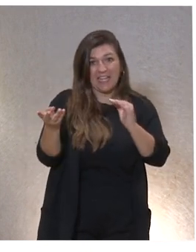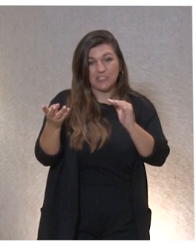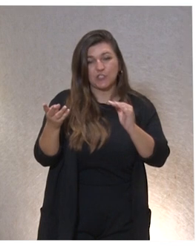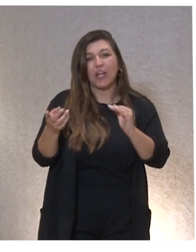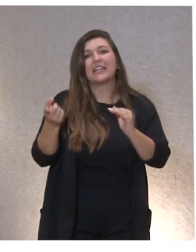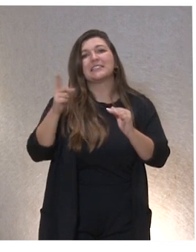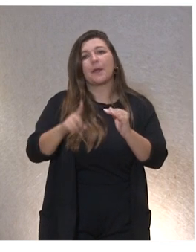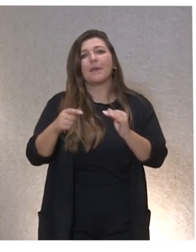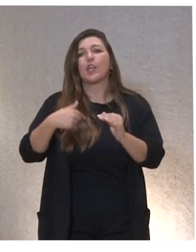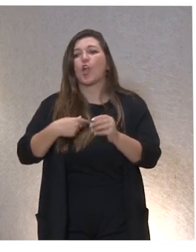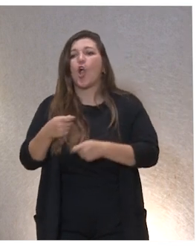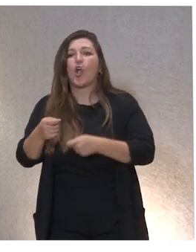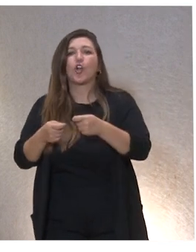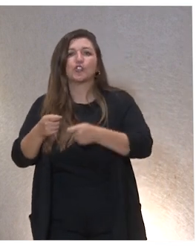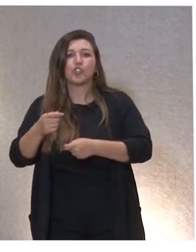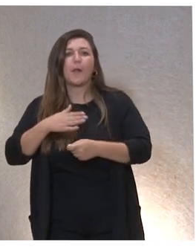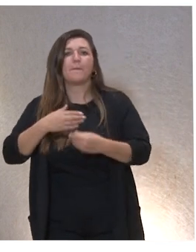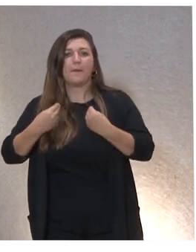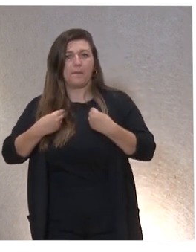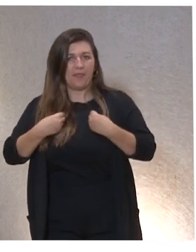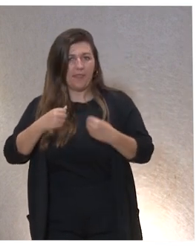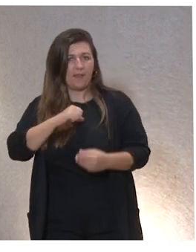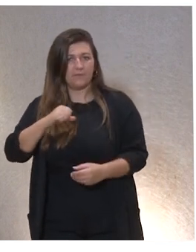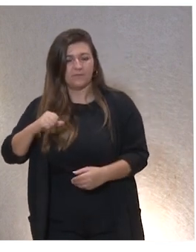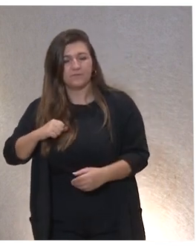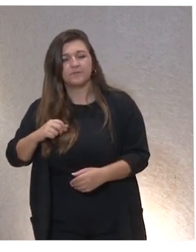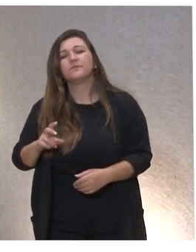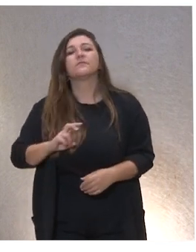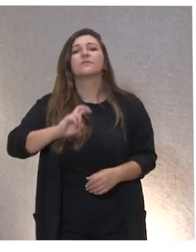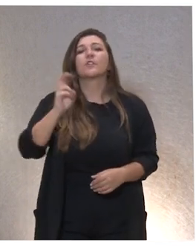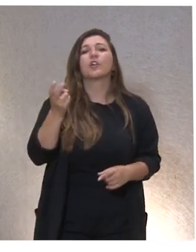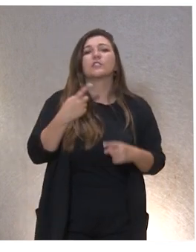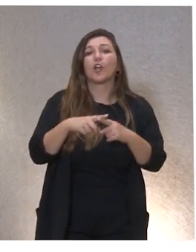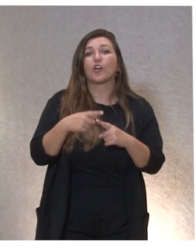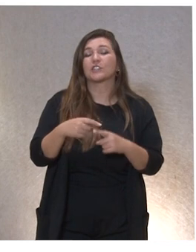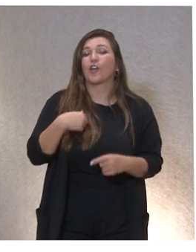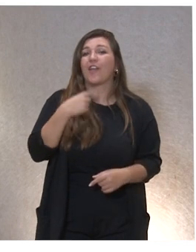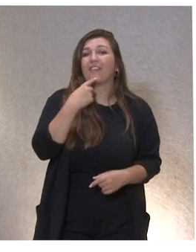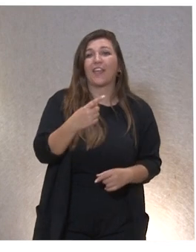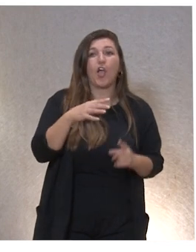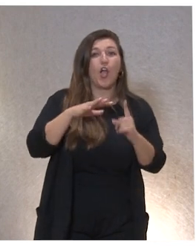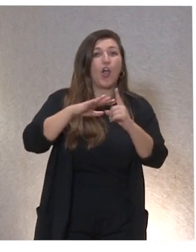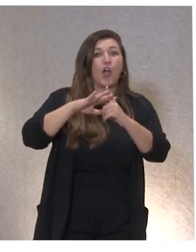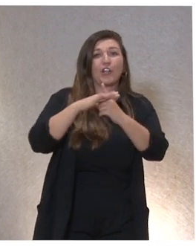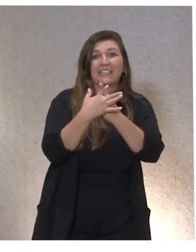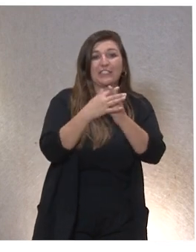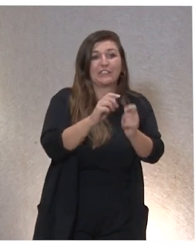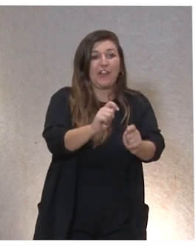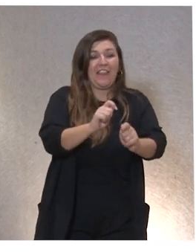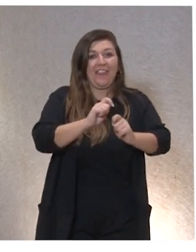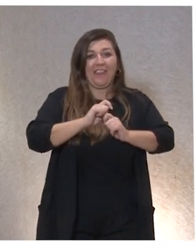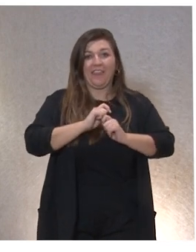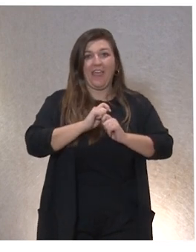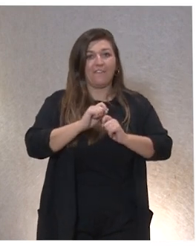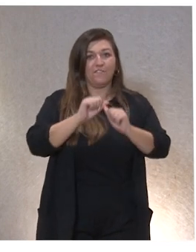responsabilidad y control sobre tu vida. Y otra de las claves, ¿no?, es, pues, esto que os digo, ¿no?, que el contexto nos configura, que es un